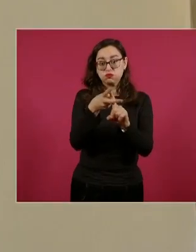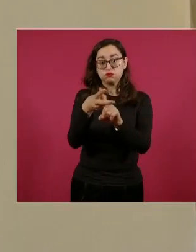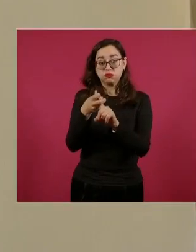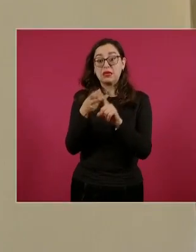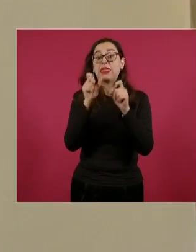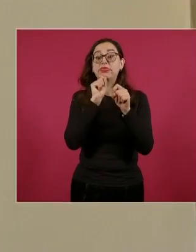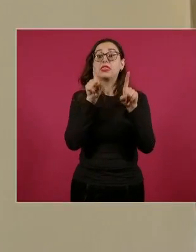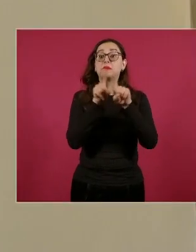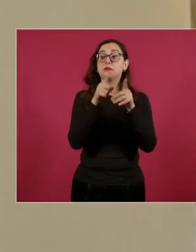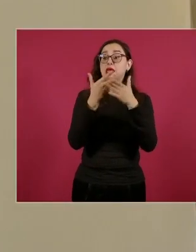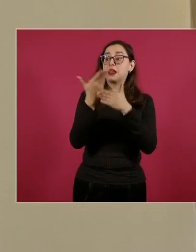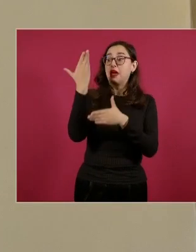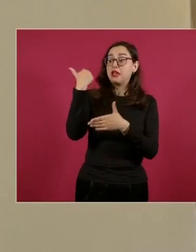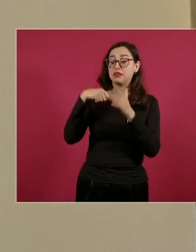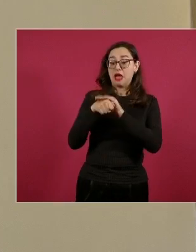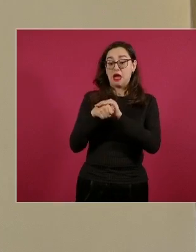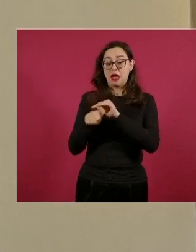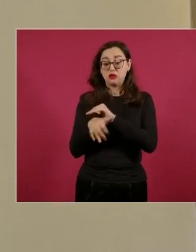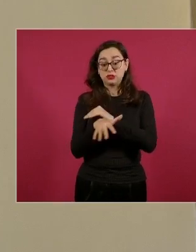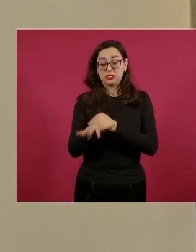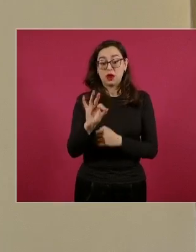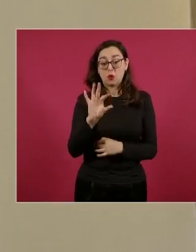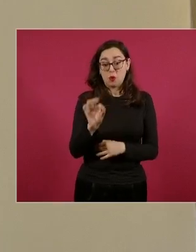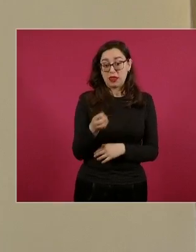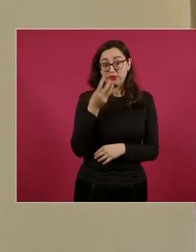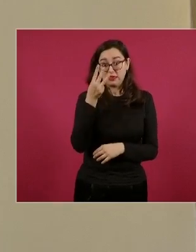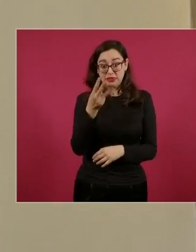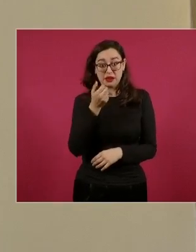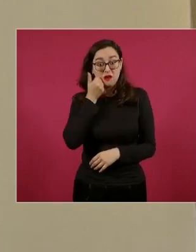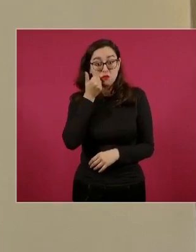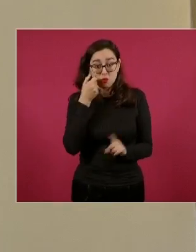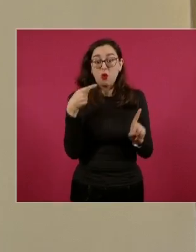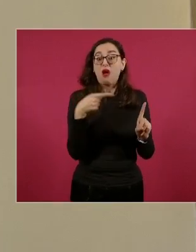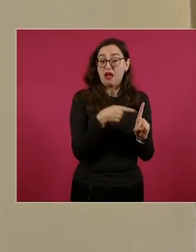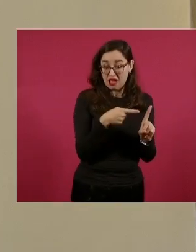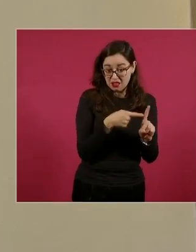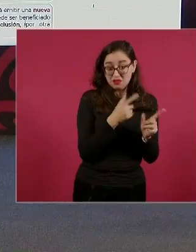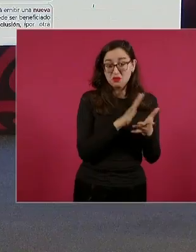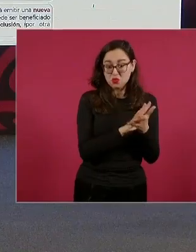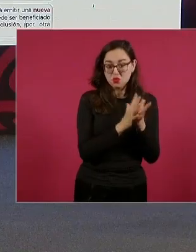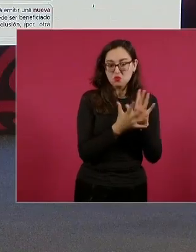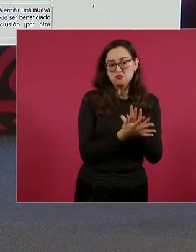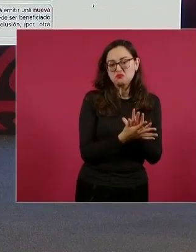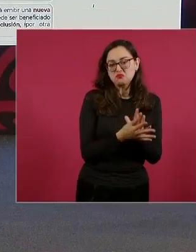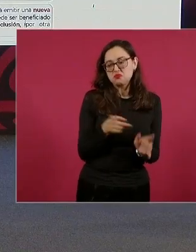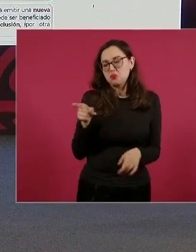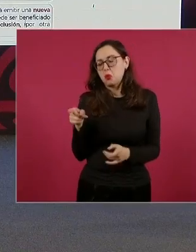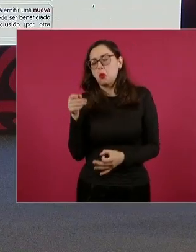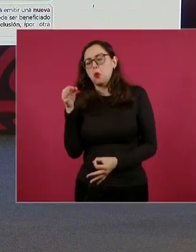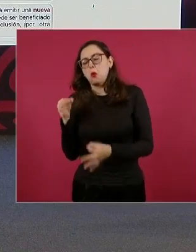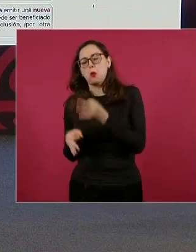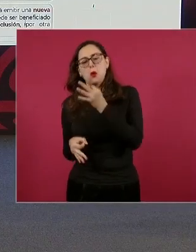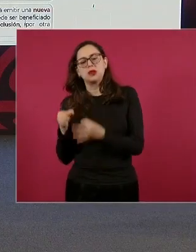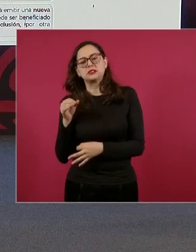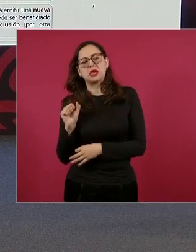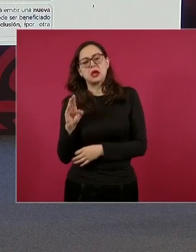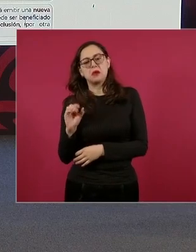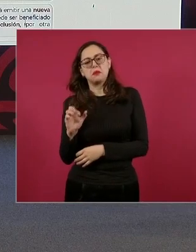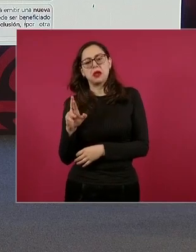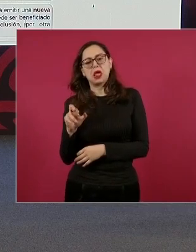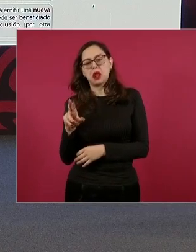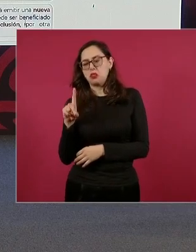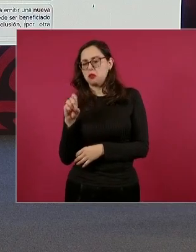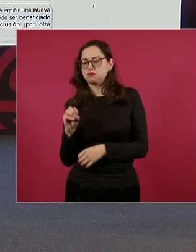43 estudiantes de la normal de Ayotzinapa. Aquí el juez Everardo Maya le otorga un